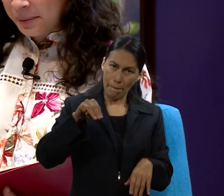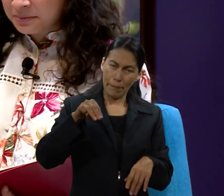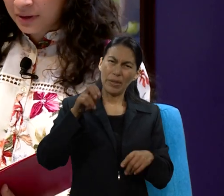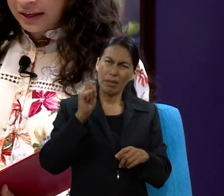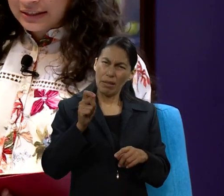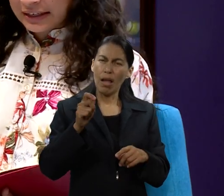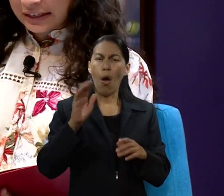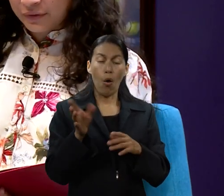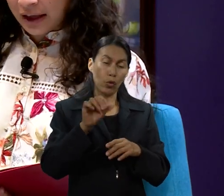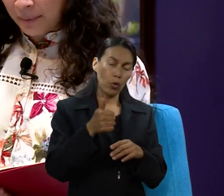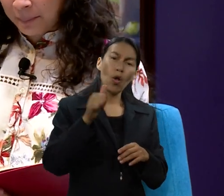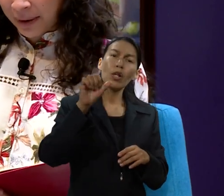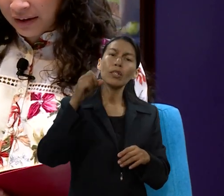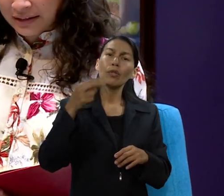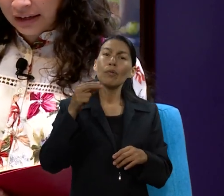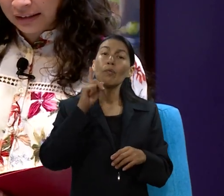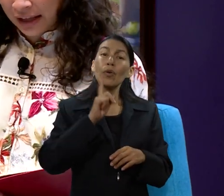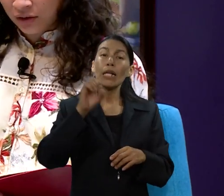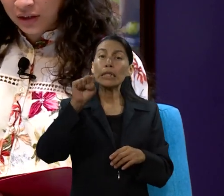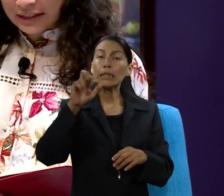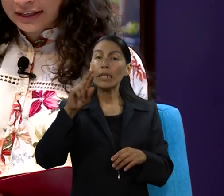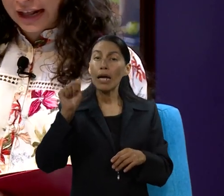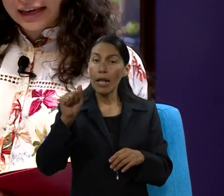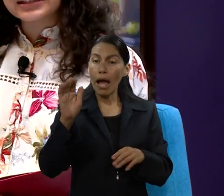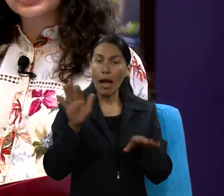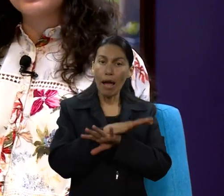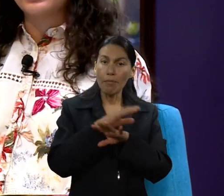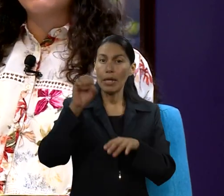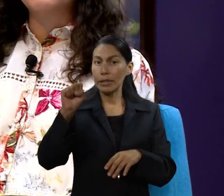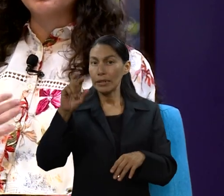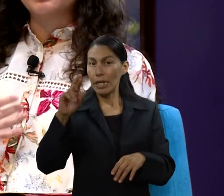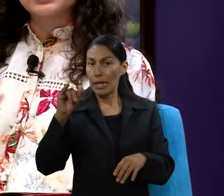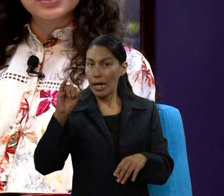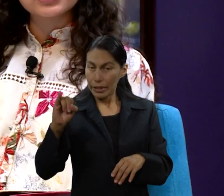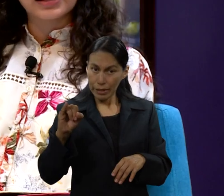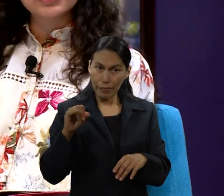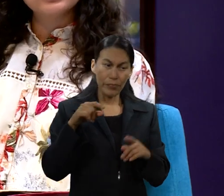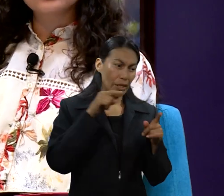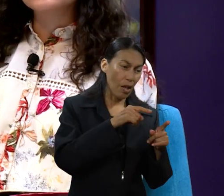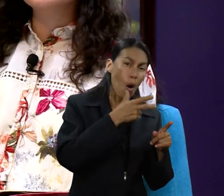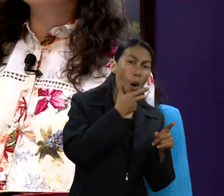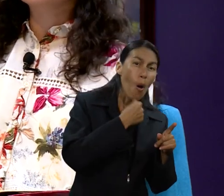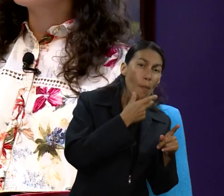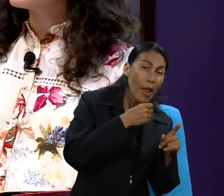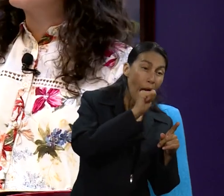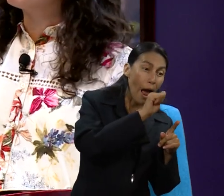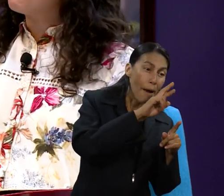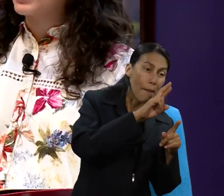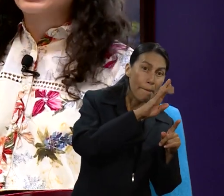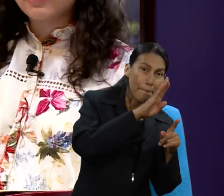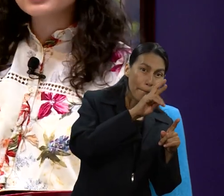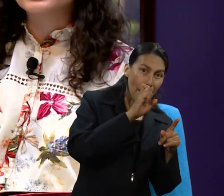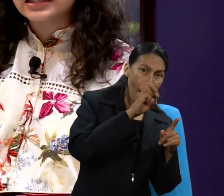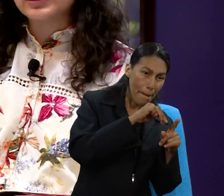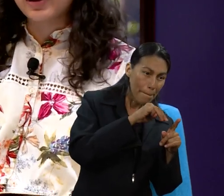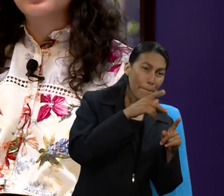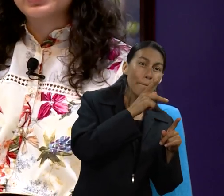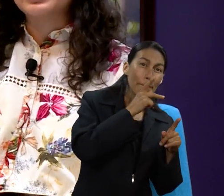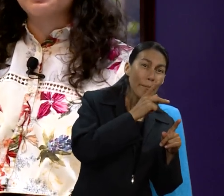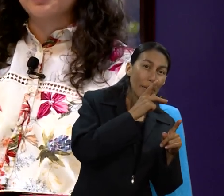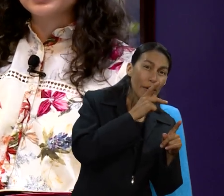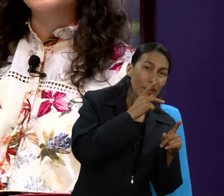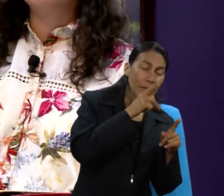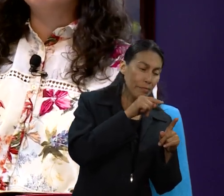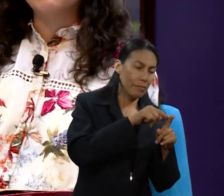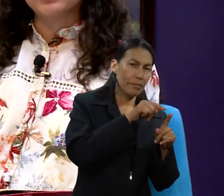Abraham significaba padre exaltado y Sarai significaba mi princesa. Entonces Dios le dice, para que veas que sí te voy a